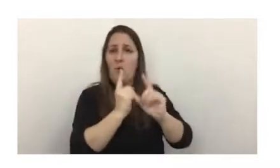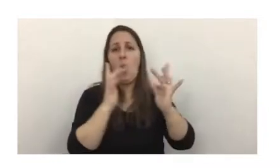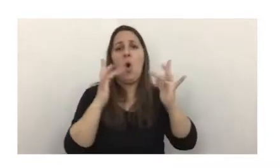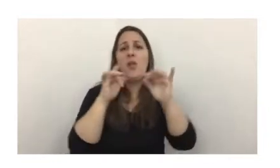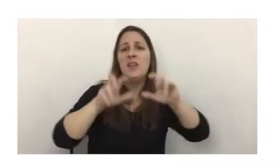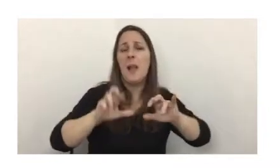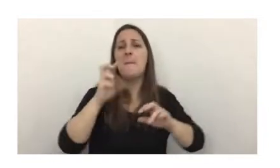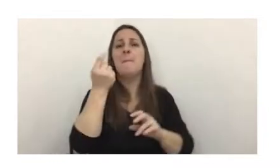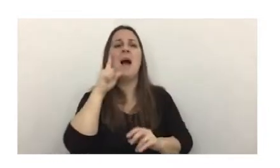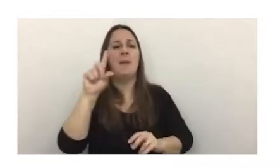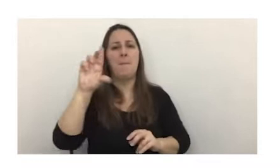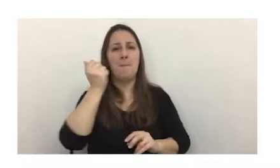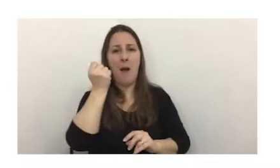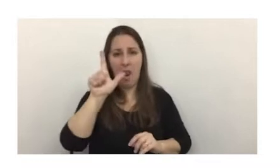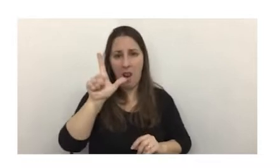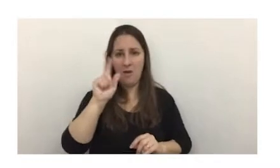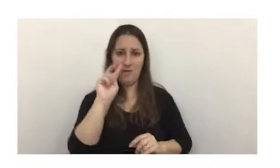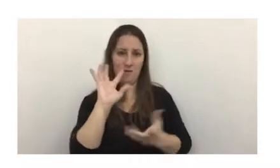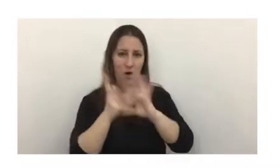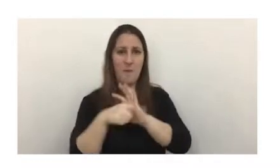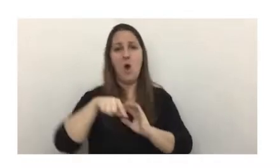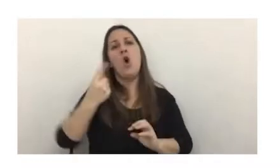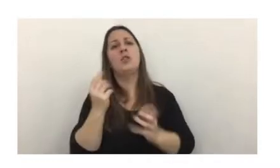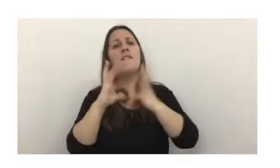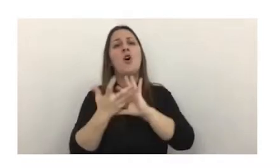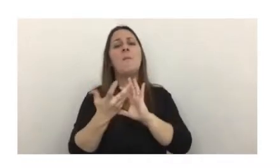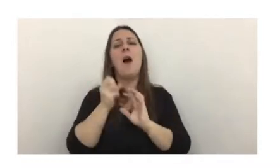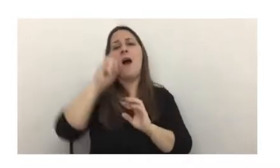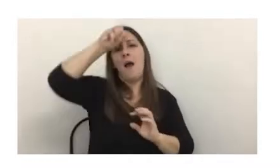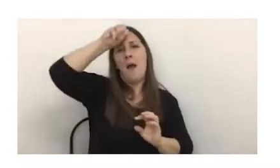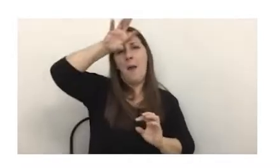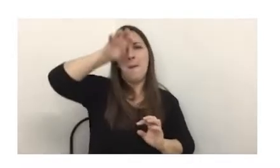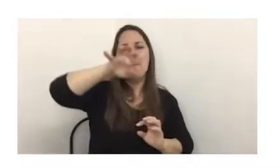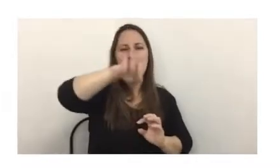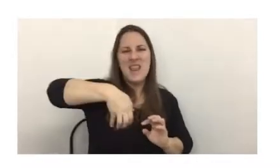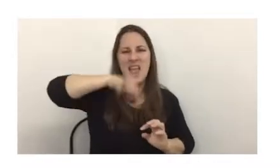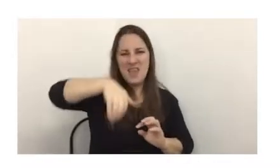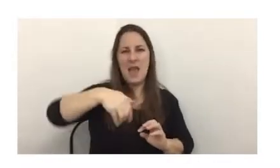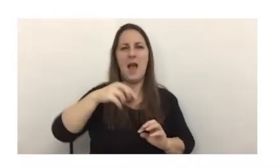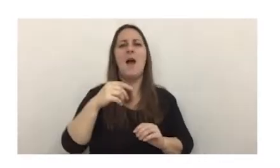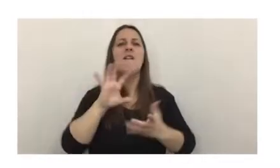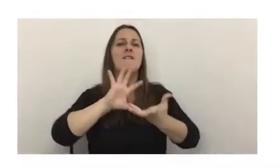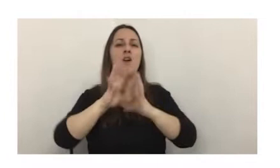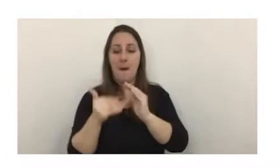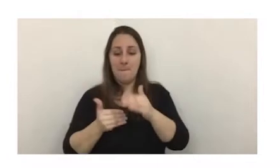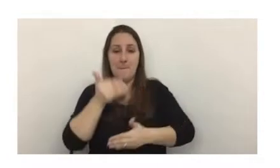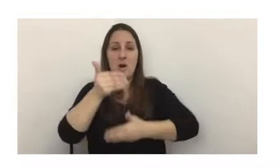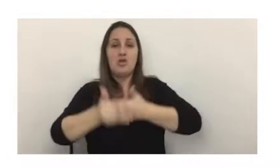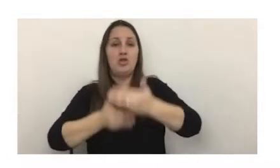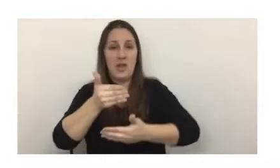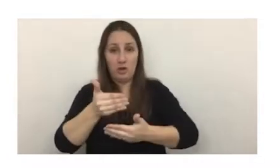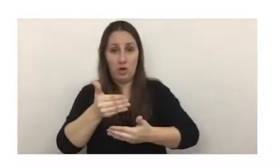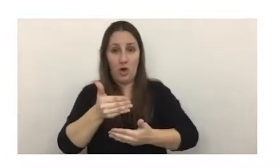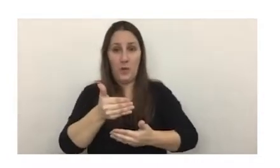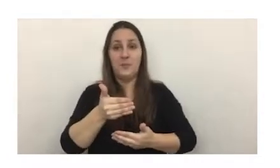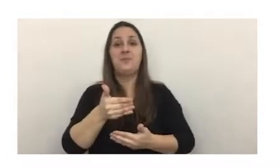Paypal, ¿sí? Otra forma de adquirir criptomonedas es a través de la minería ¿Qué es la minería? Es el proceso mediante el cual